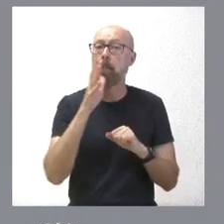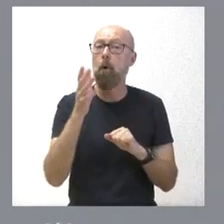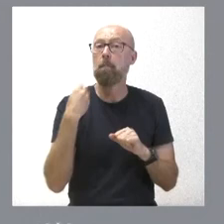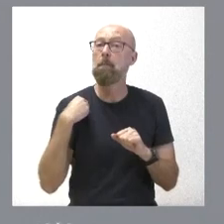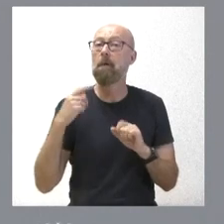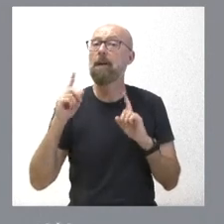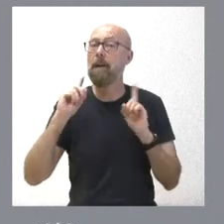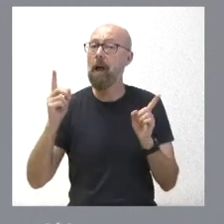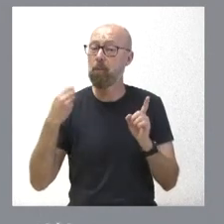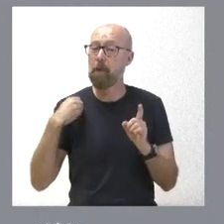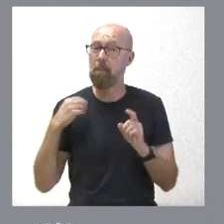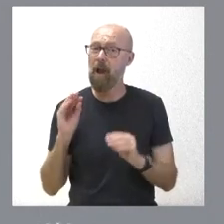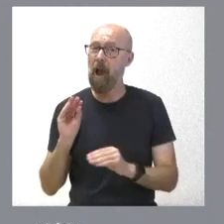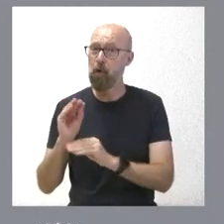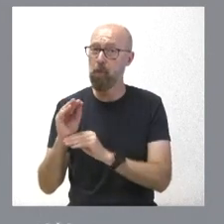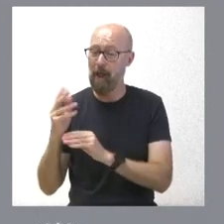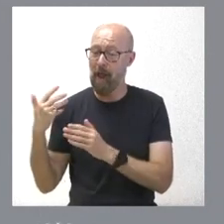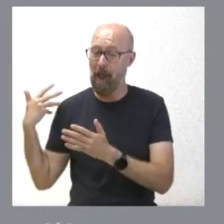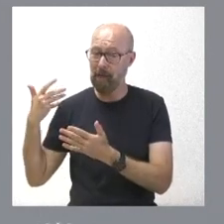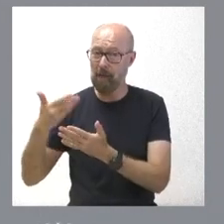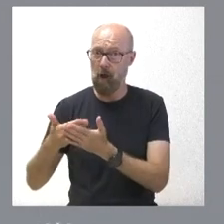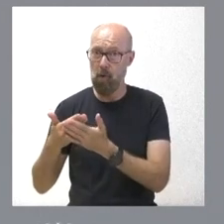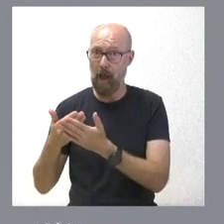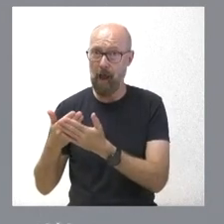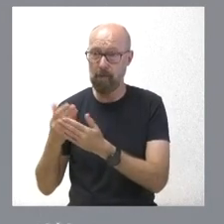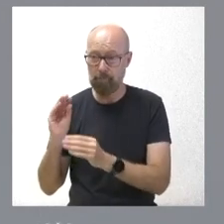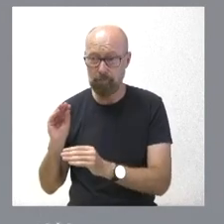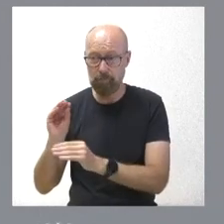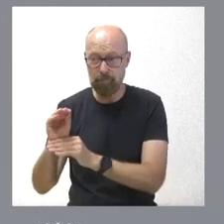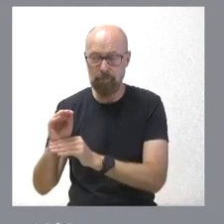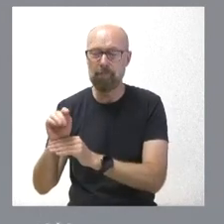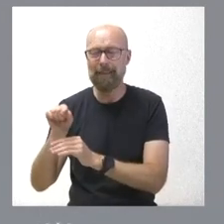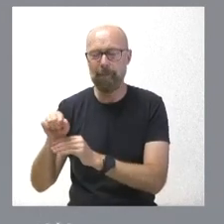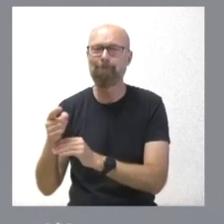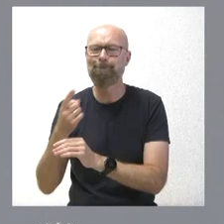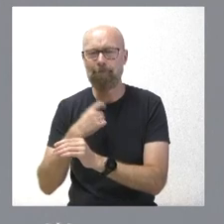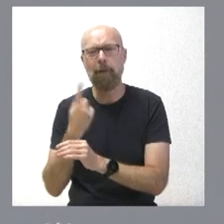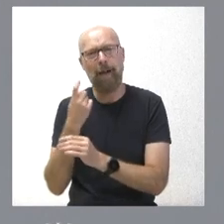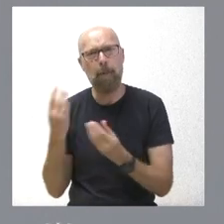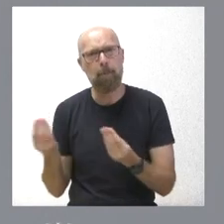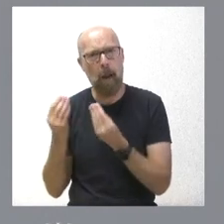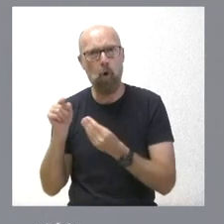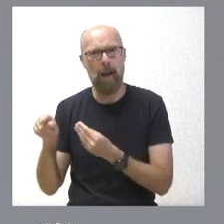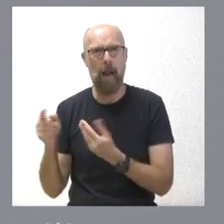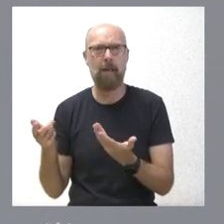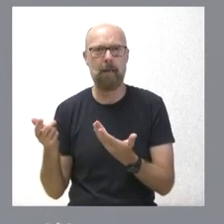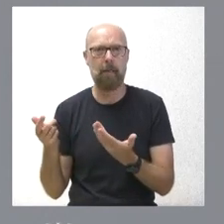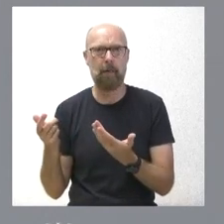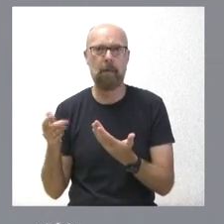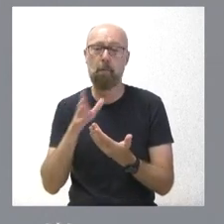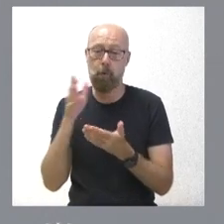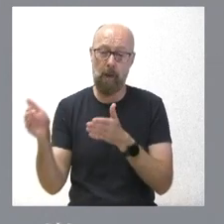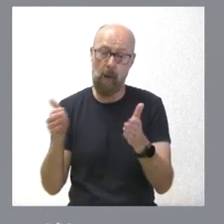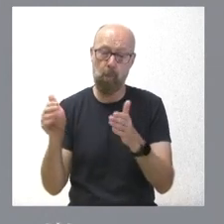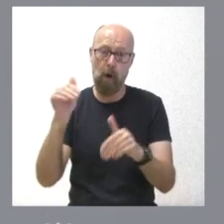hasta ahora pues tienen que ser mejoradas y, en función del momento electoral que estamos,